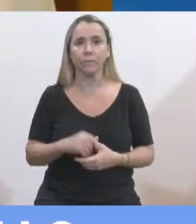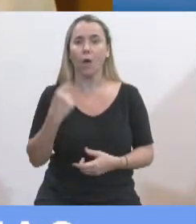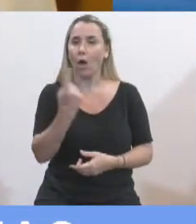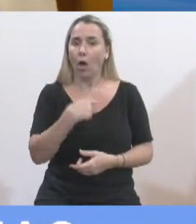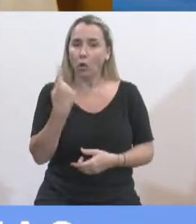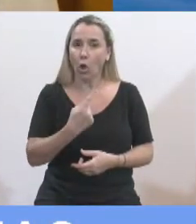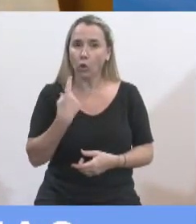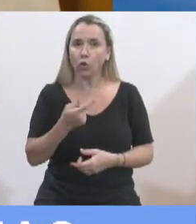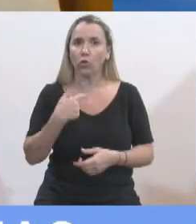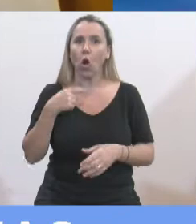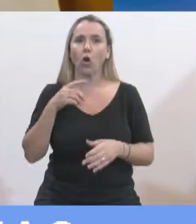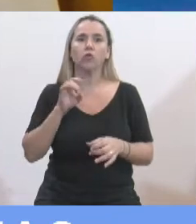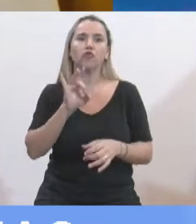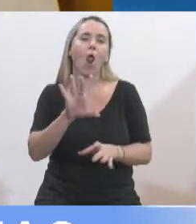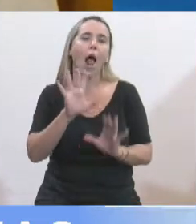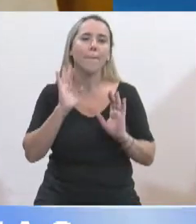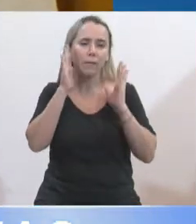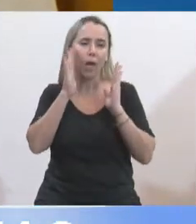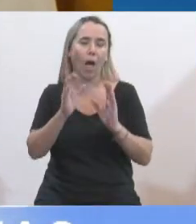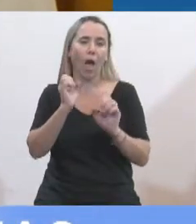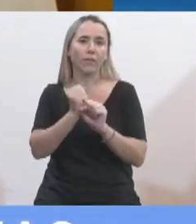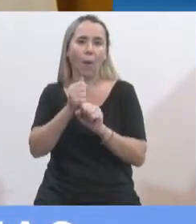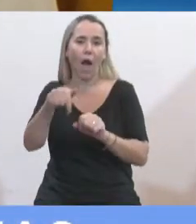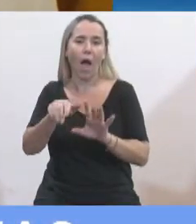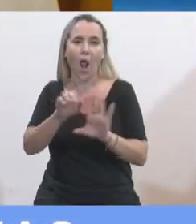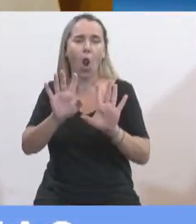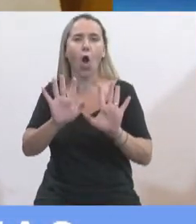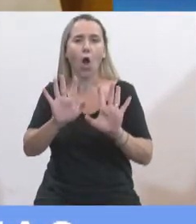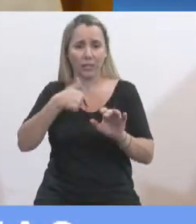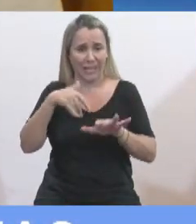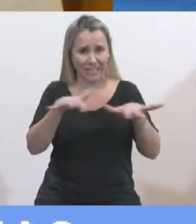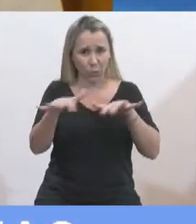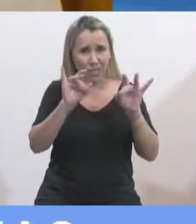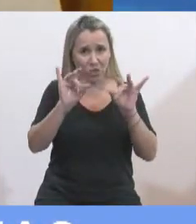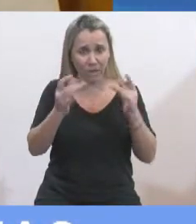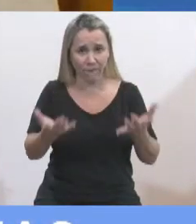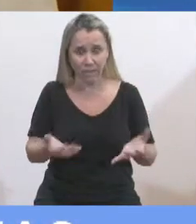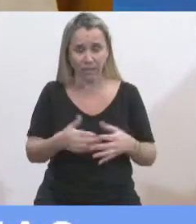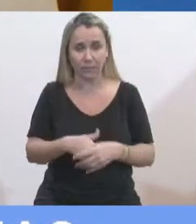limitar nuestras potestades, y menos en un momento tan difícil como el que estamos pasando.